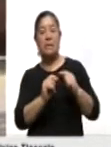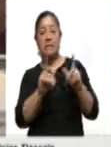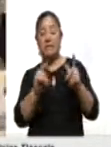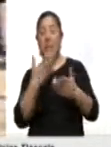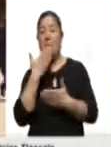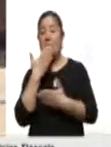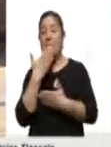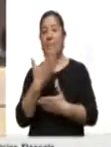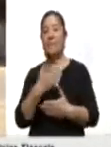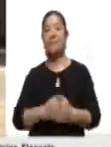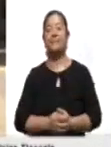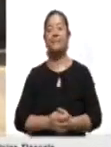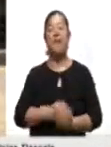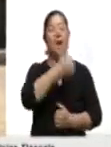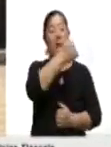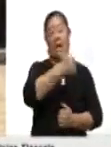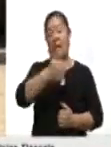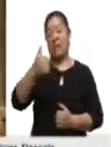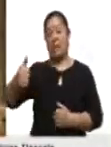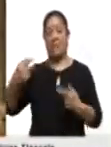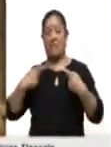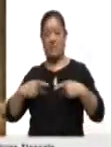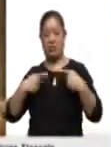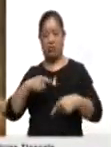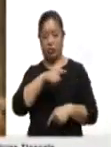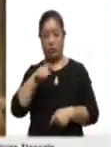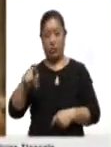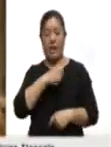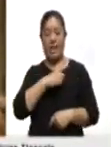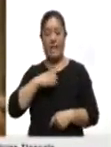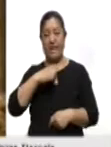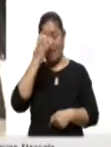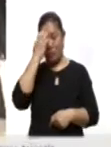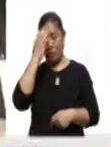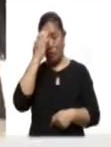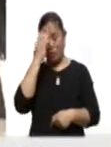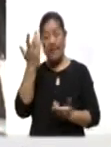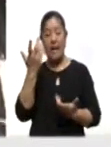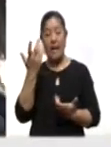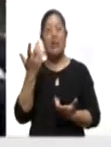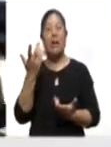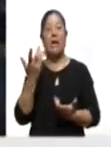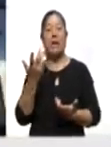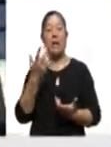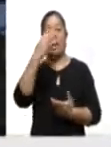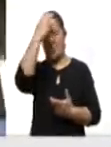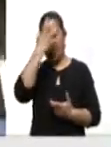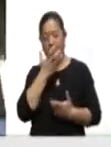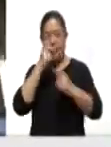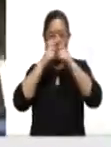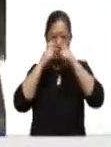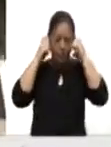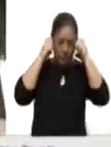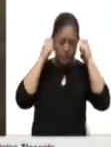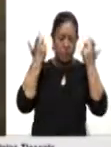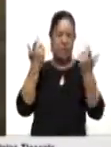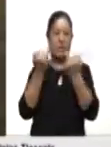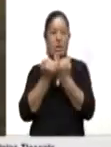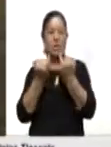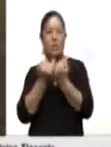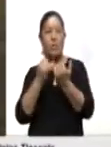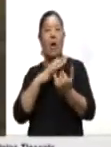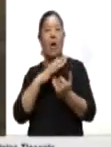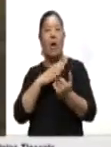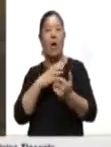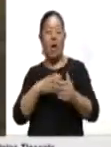Cada guía de turistas debe considerar las medidas sanitarias correspondientes, portar careta y cubrebocas, así como contar con